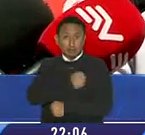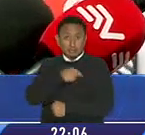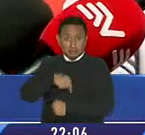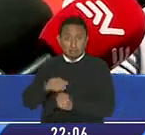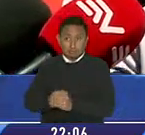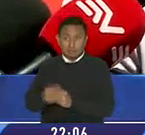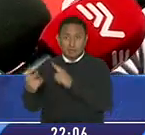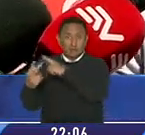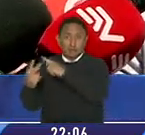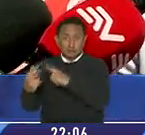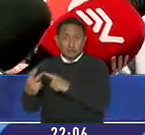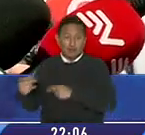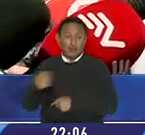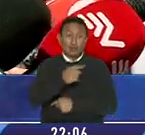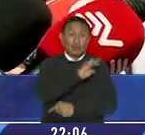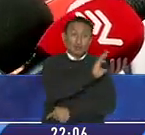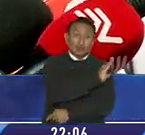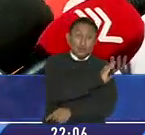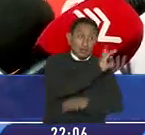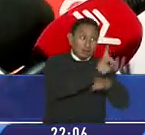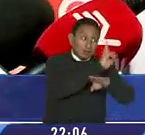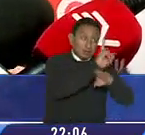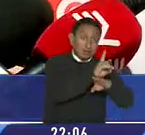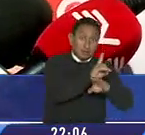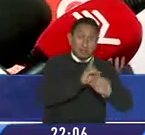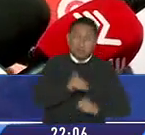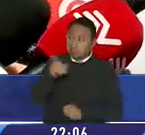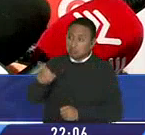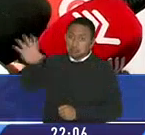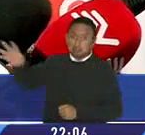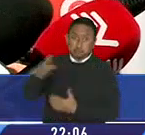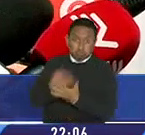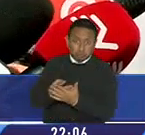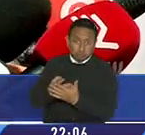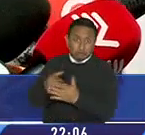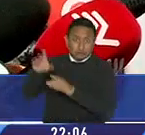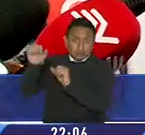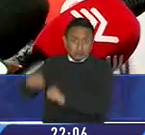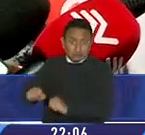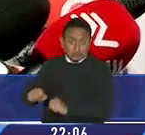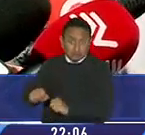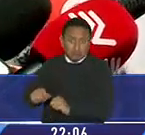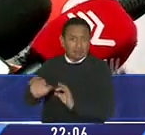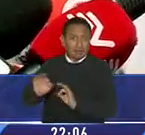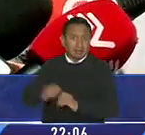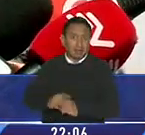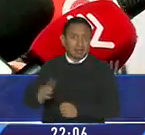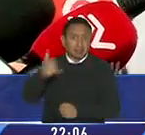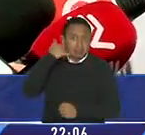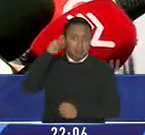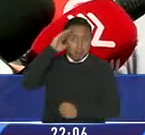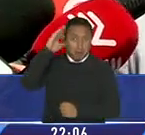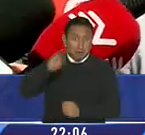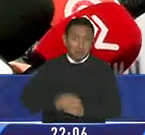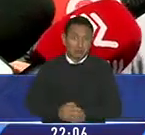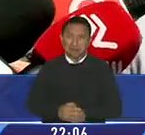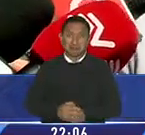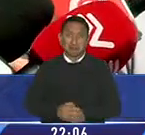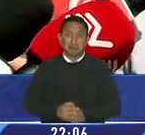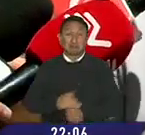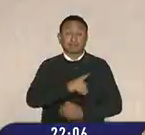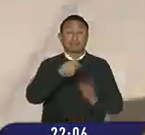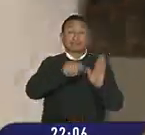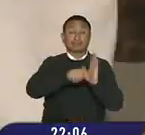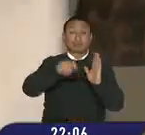siquiera la tutora, la directora, nadie tuvo la decencia de llamar a la policía y decir... Los abogados